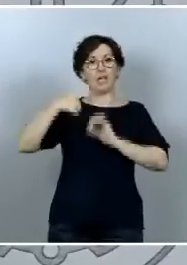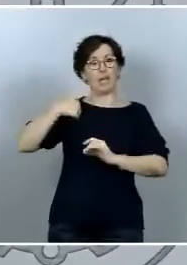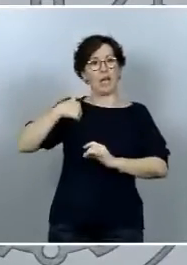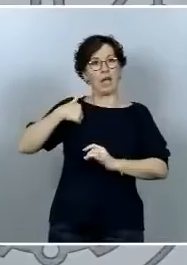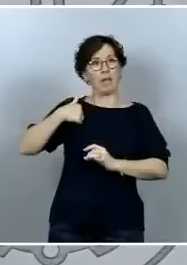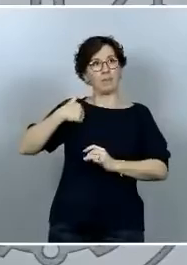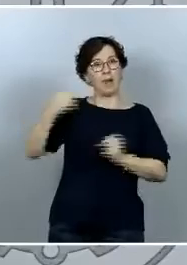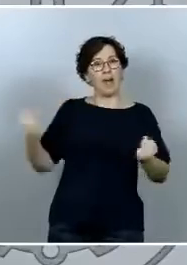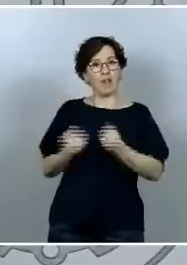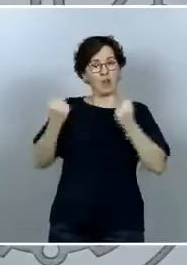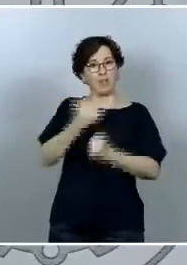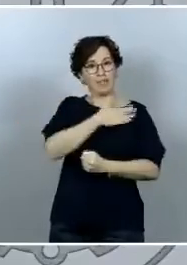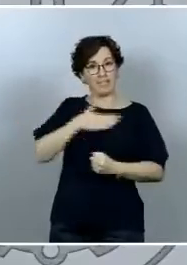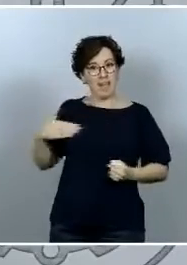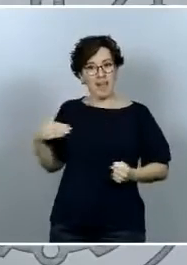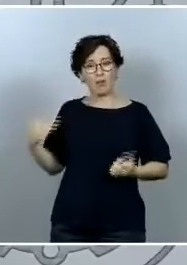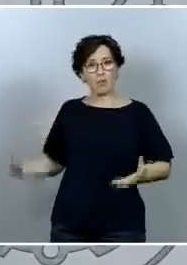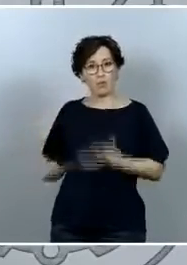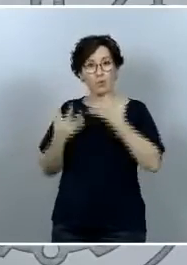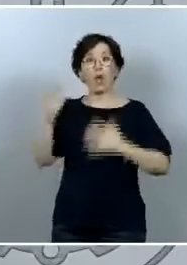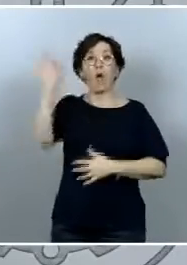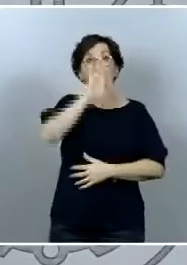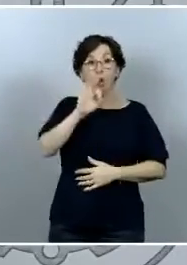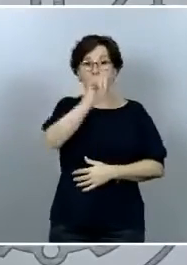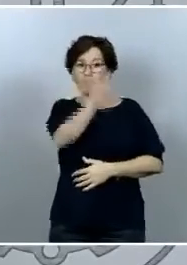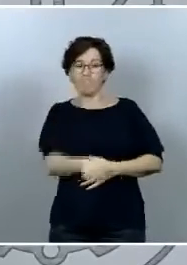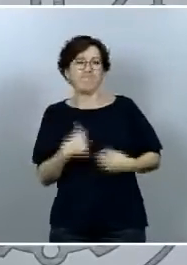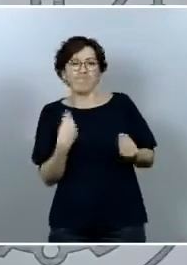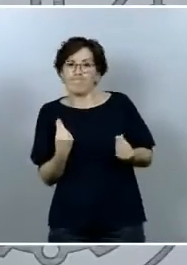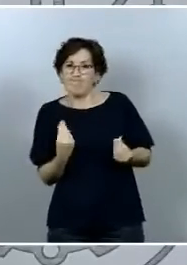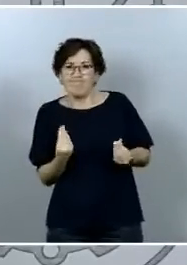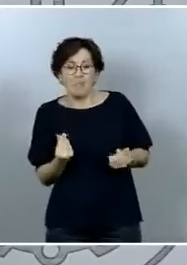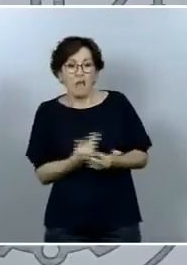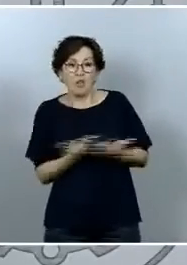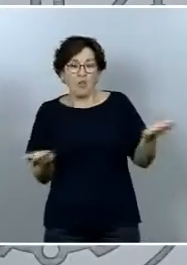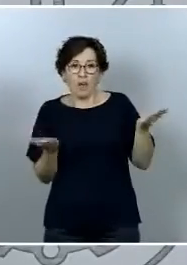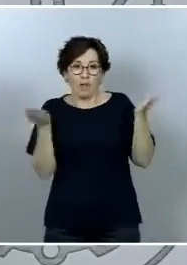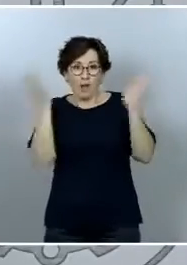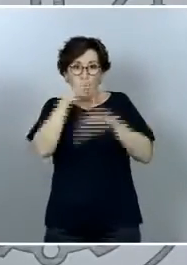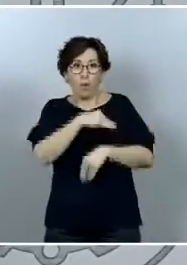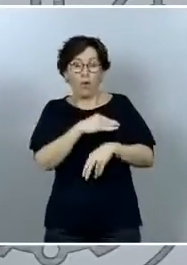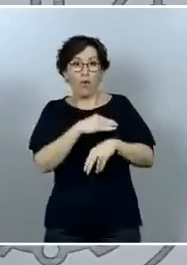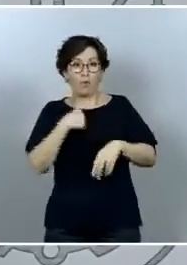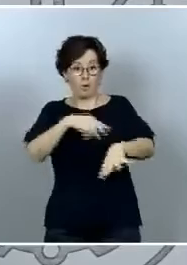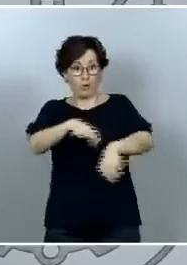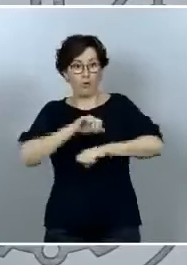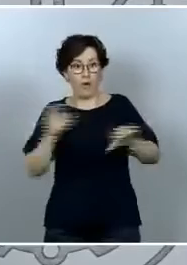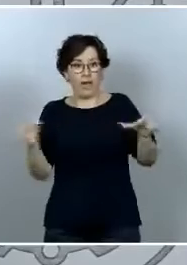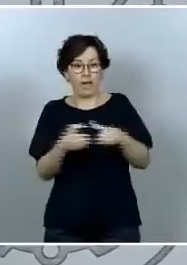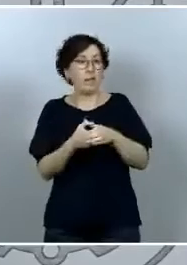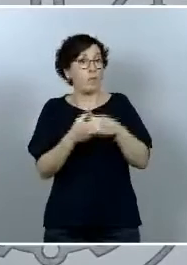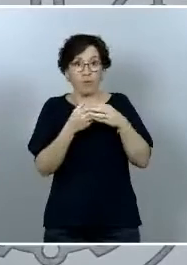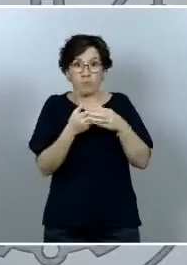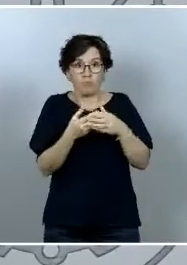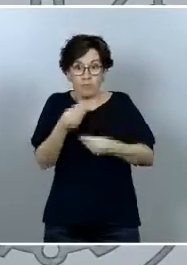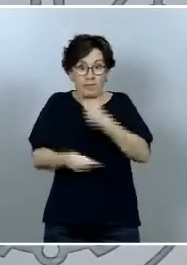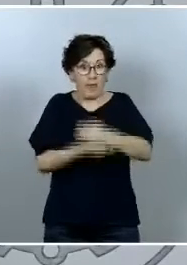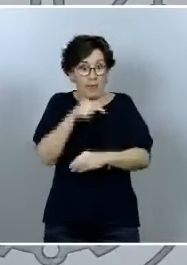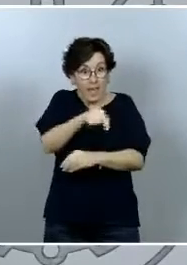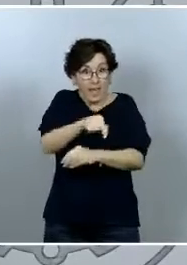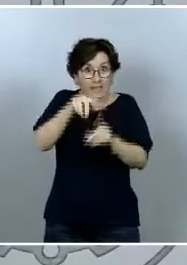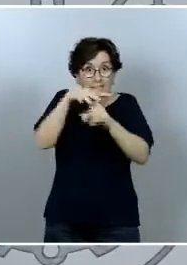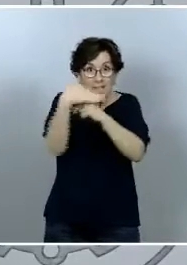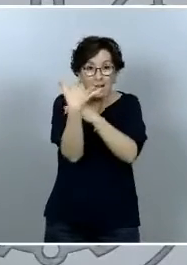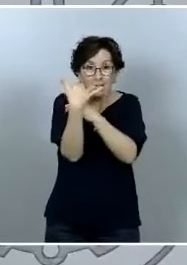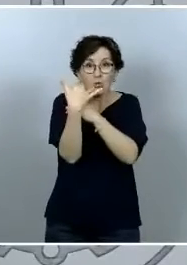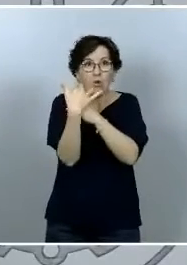confianza con alguno de los miembros que uno encuentra la llegada a los equipos ministeriales y por tanto en ese contexto insisto donde